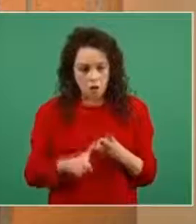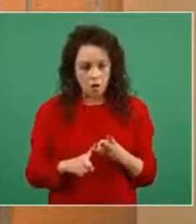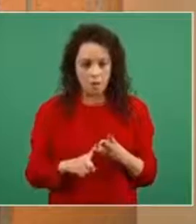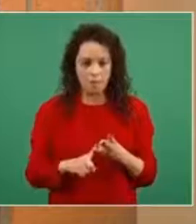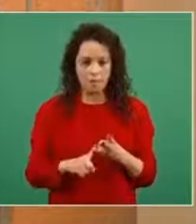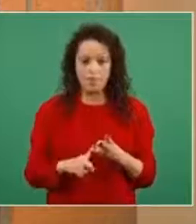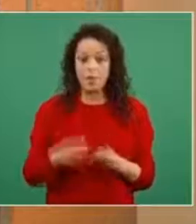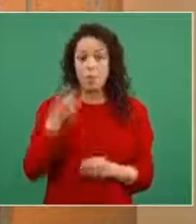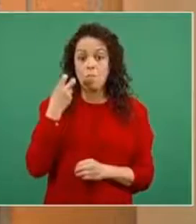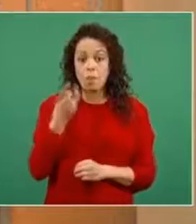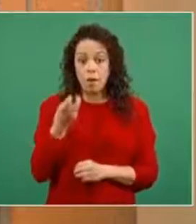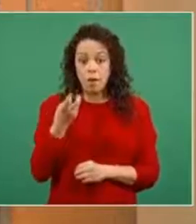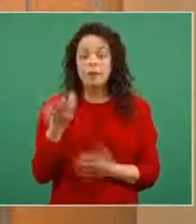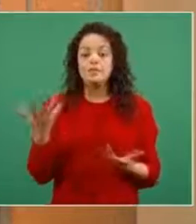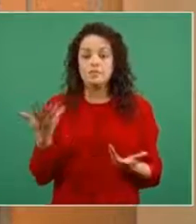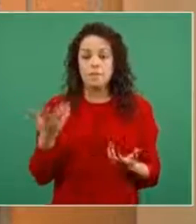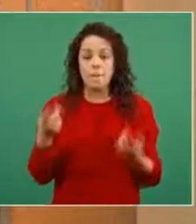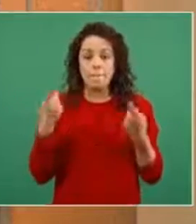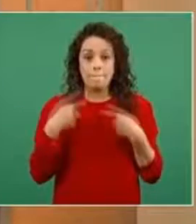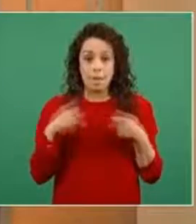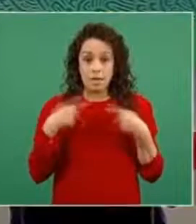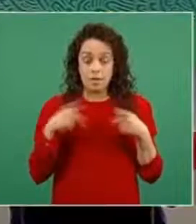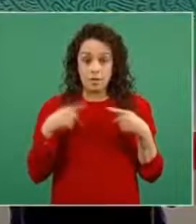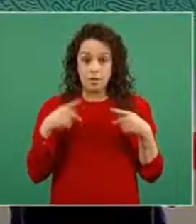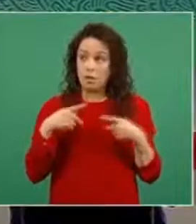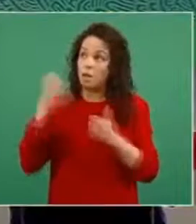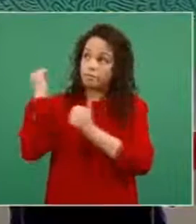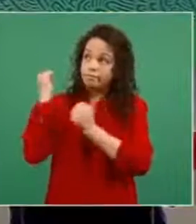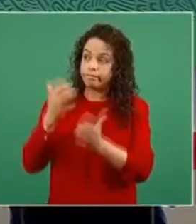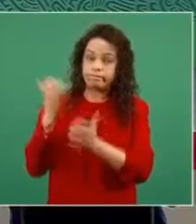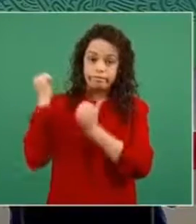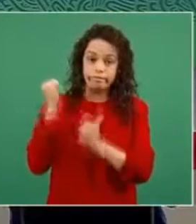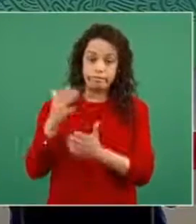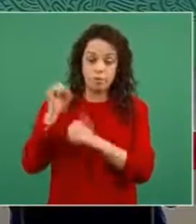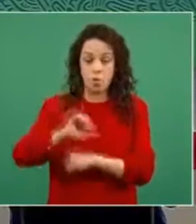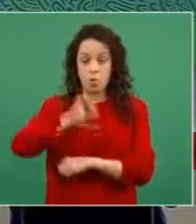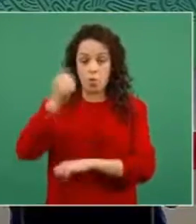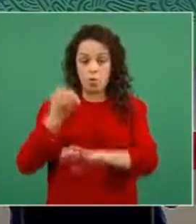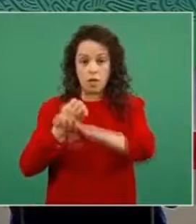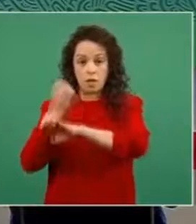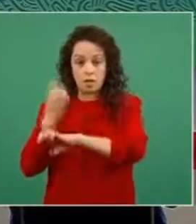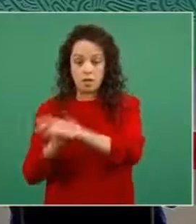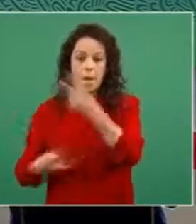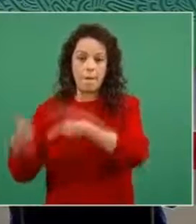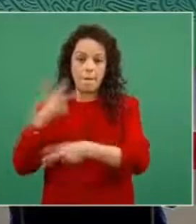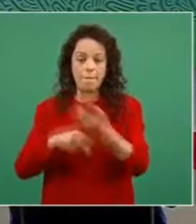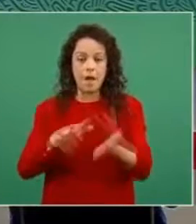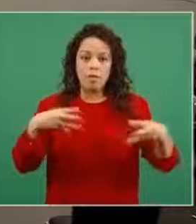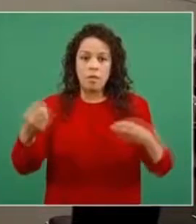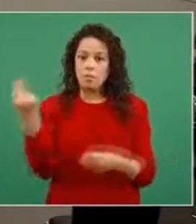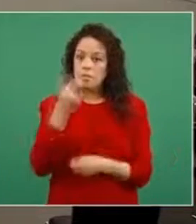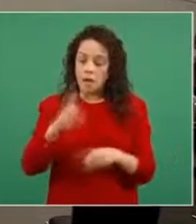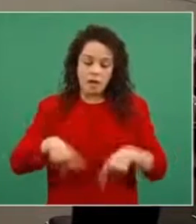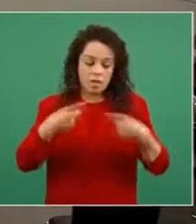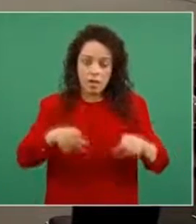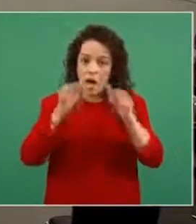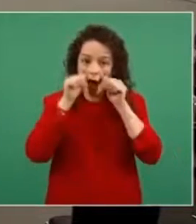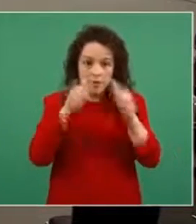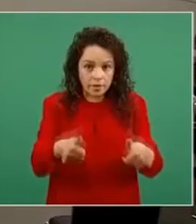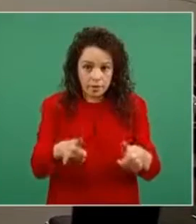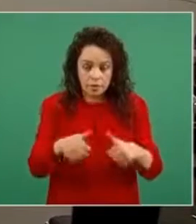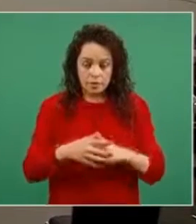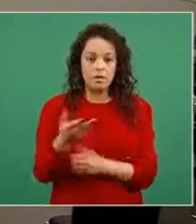hemos movilizado personal que ha venido a ayudar a estos tres estados en particular. Son estos